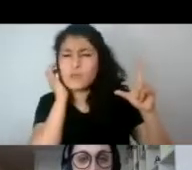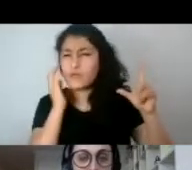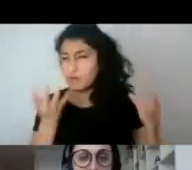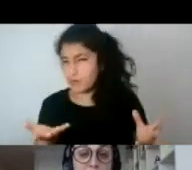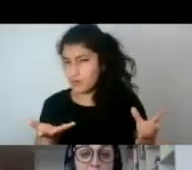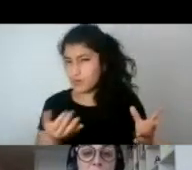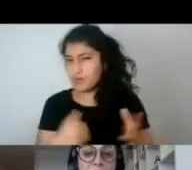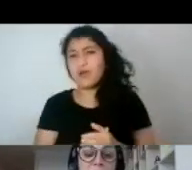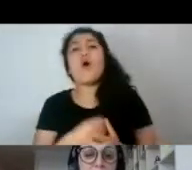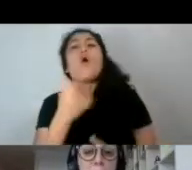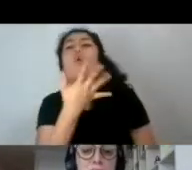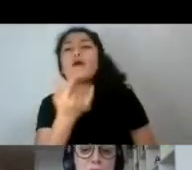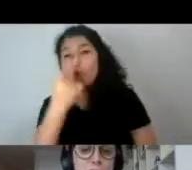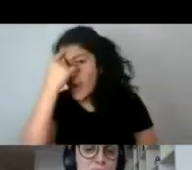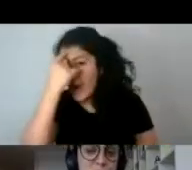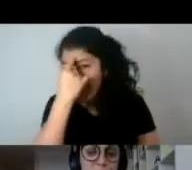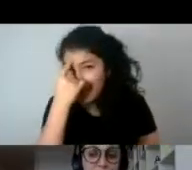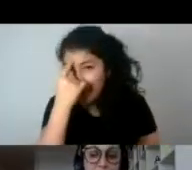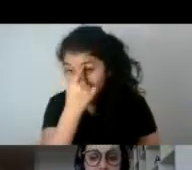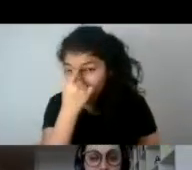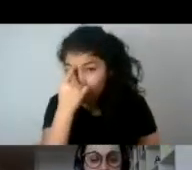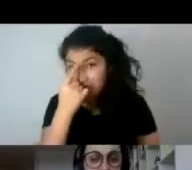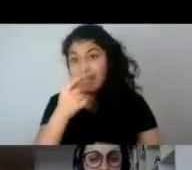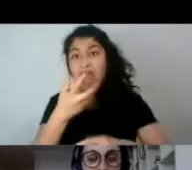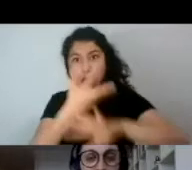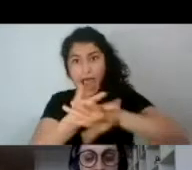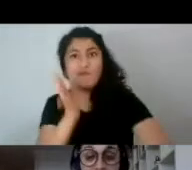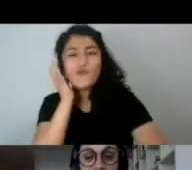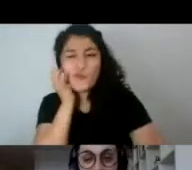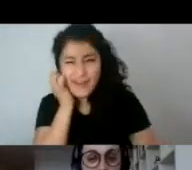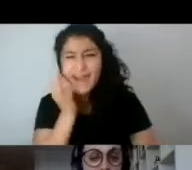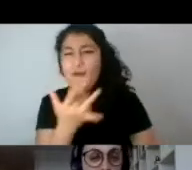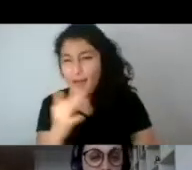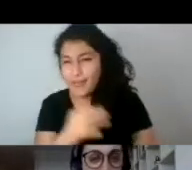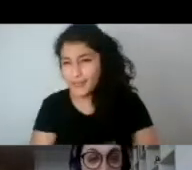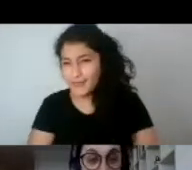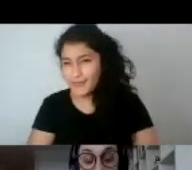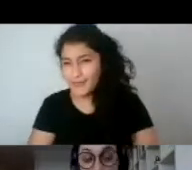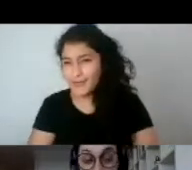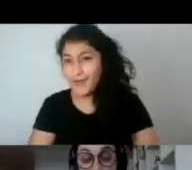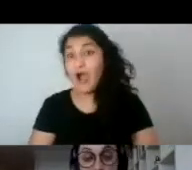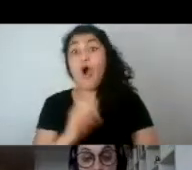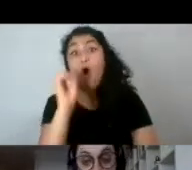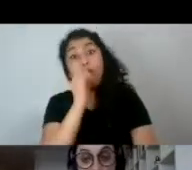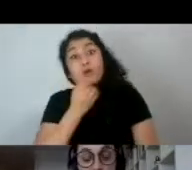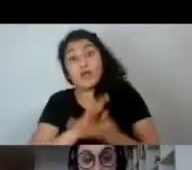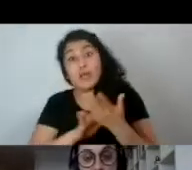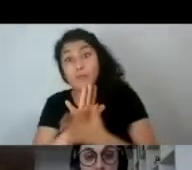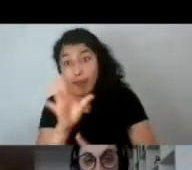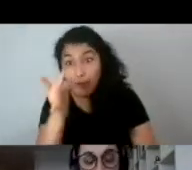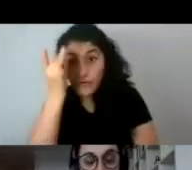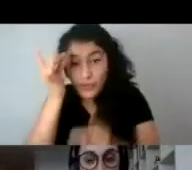¿Cuántos Harry Potters femeninos encontramos? Y de esos que encontremos, de esos títulos que encontremos